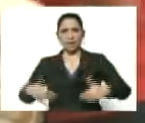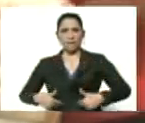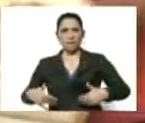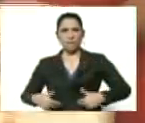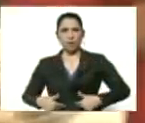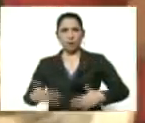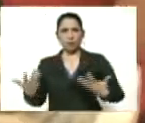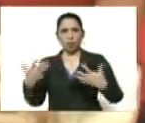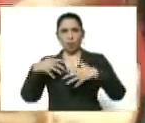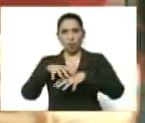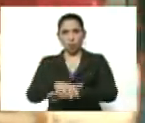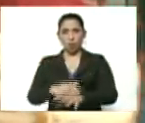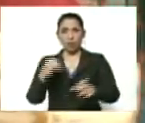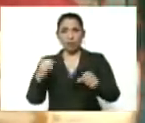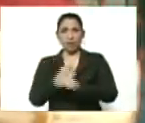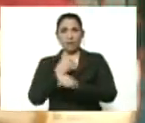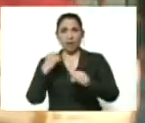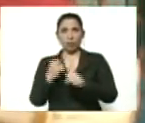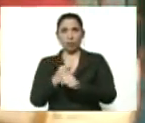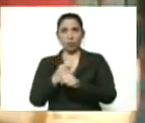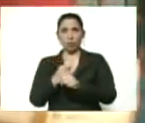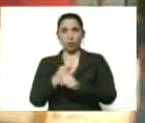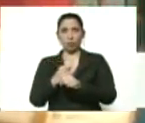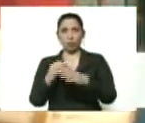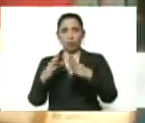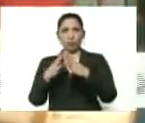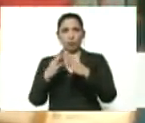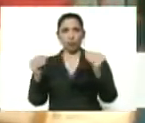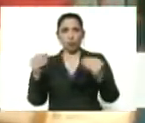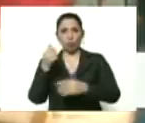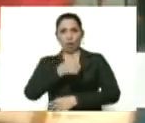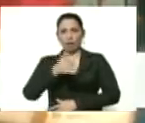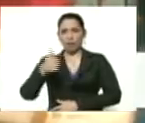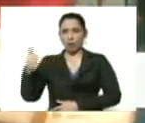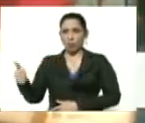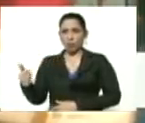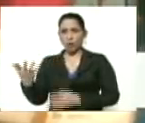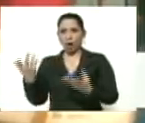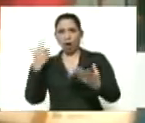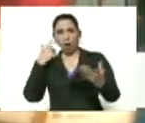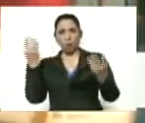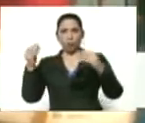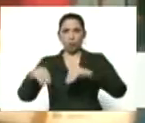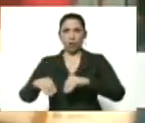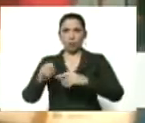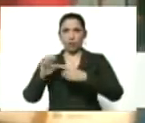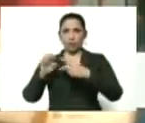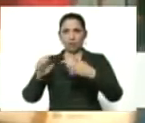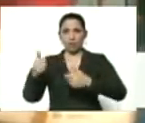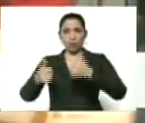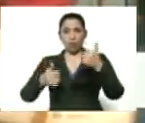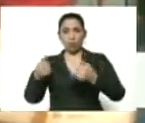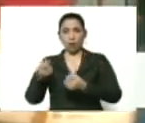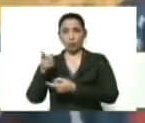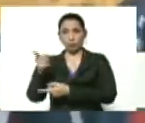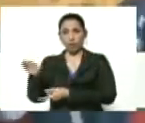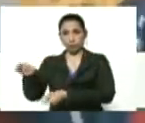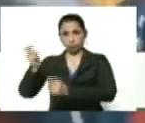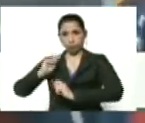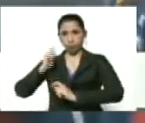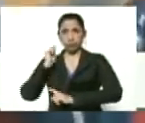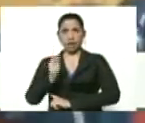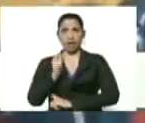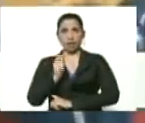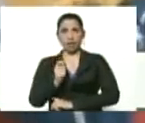en conjunto con los trabajadores con todos y cada una de alianza estratégica y al cual usted me encomendó la tarea